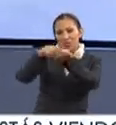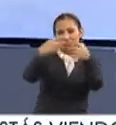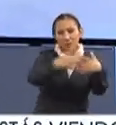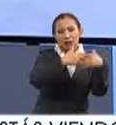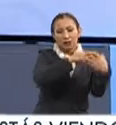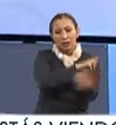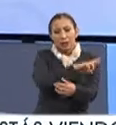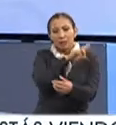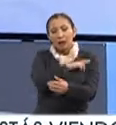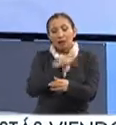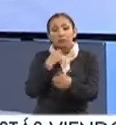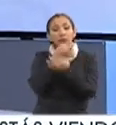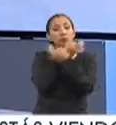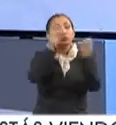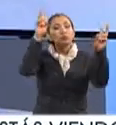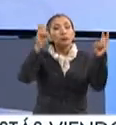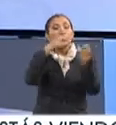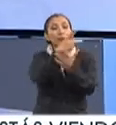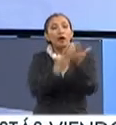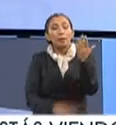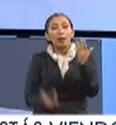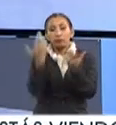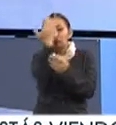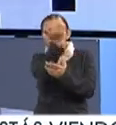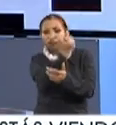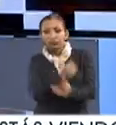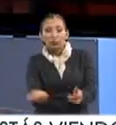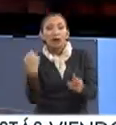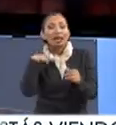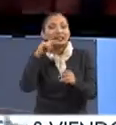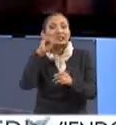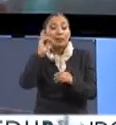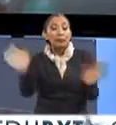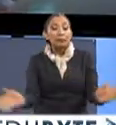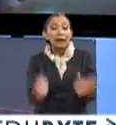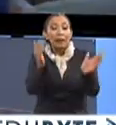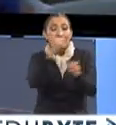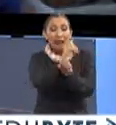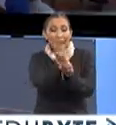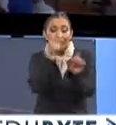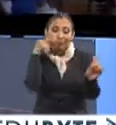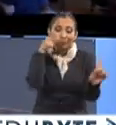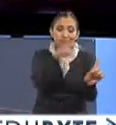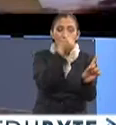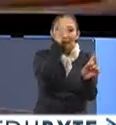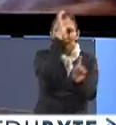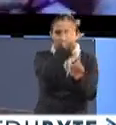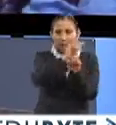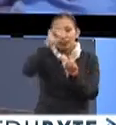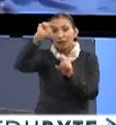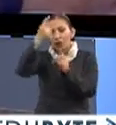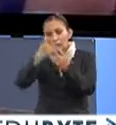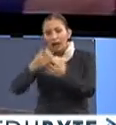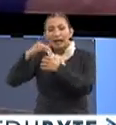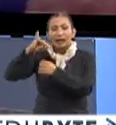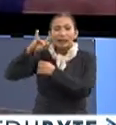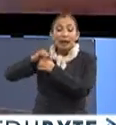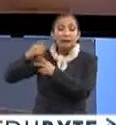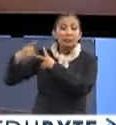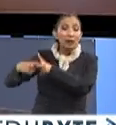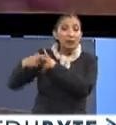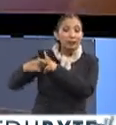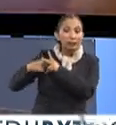empresas privadas, lanzó el programa Desarrollo Talento STEM. El objetivo es impulsar las carreras orientadas en ciencia, tecnología, ingeniería y